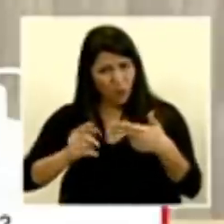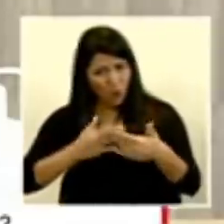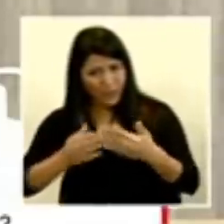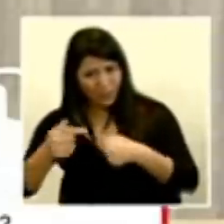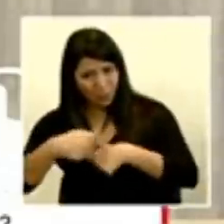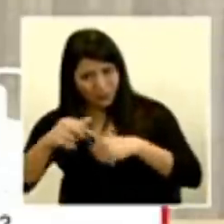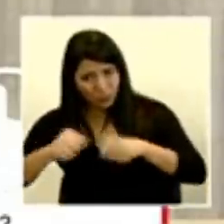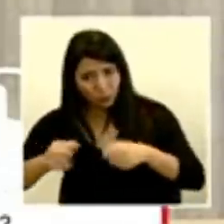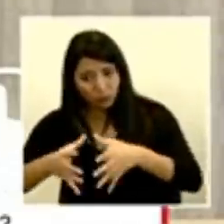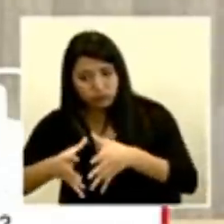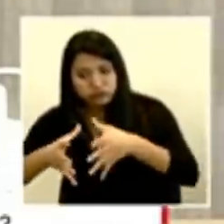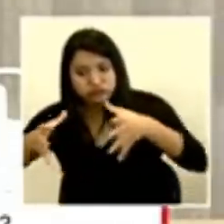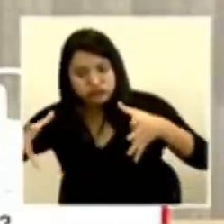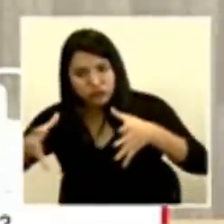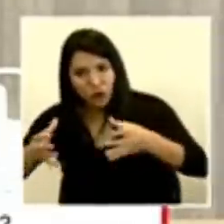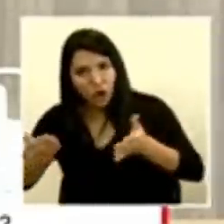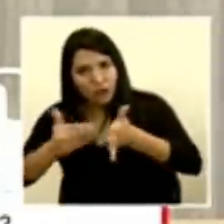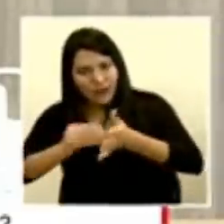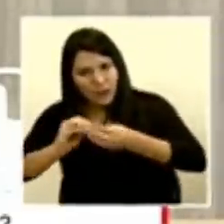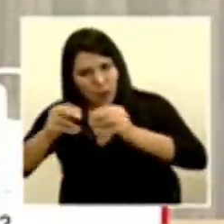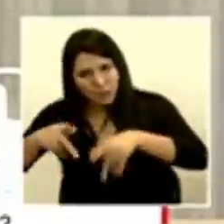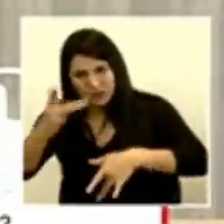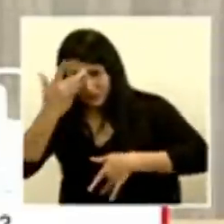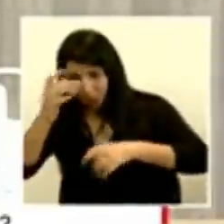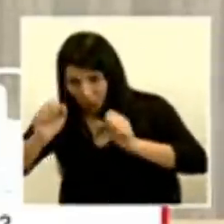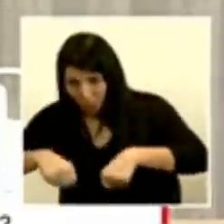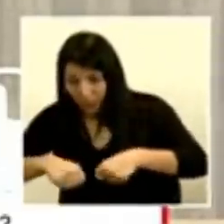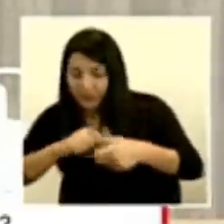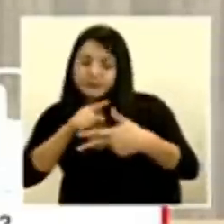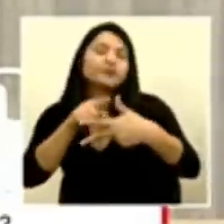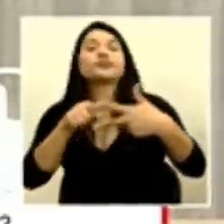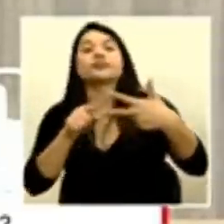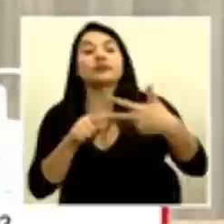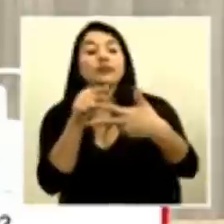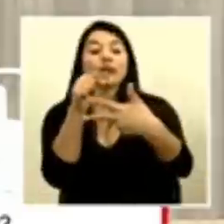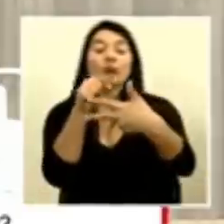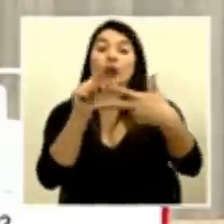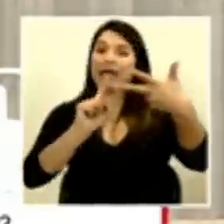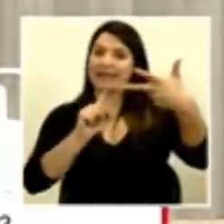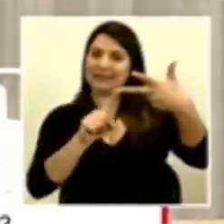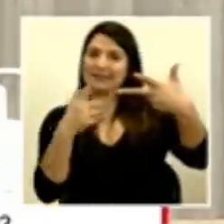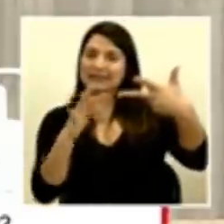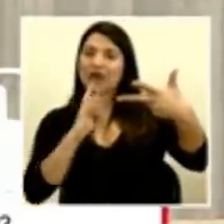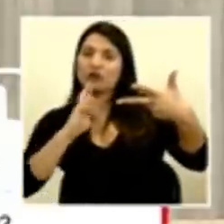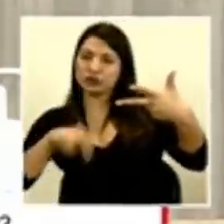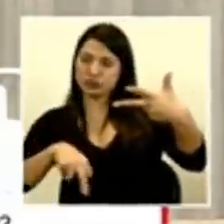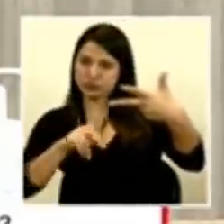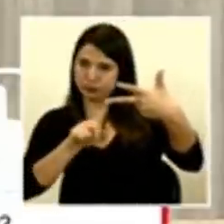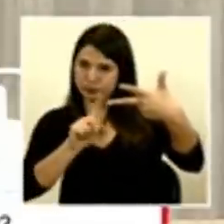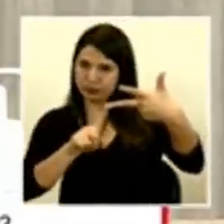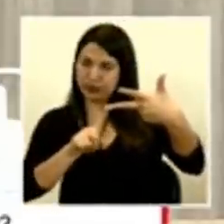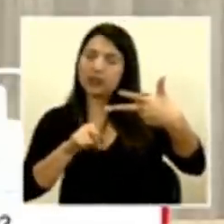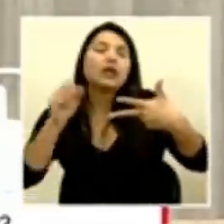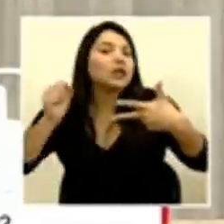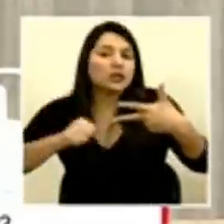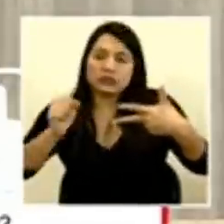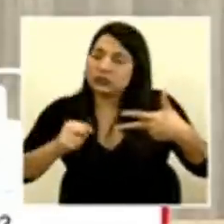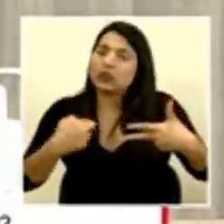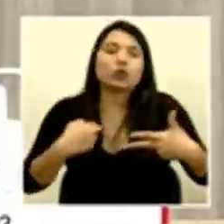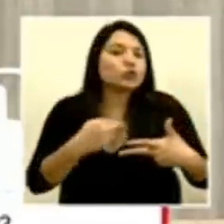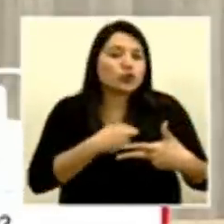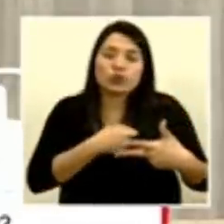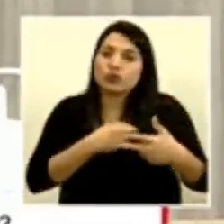bueno la tercera pregunta ya justamente acabo de responderla con anterior ¿verdad? que estamos todavía